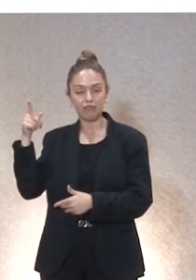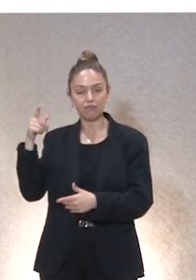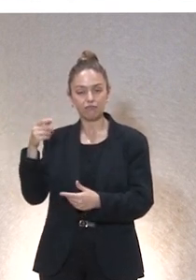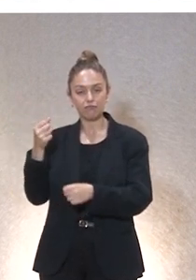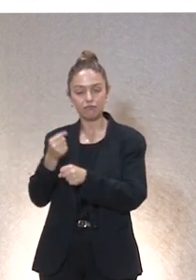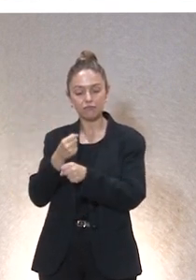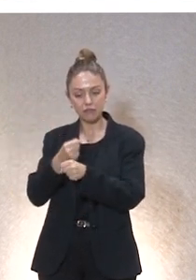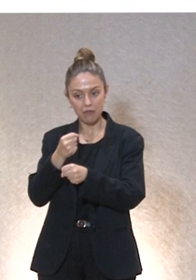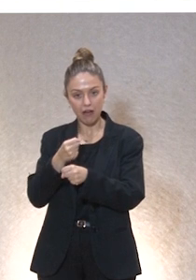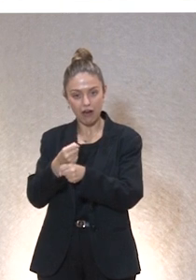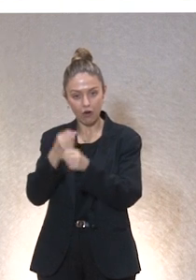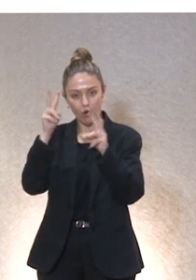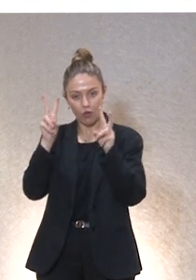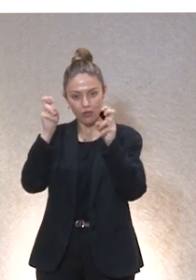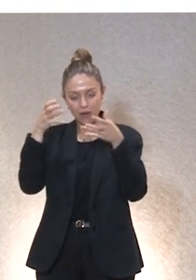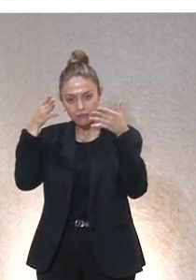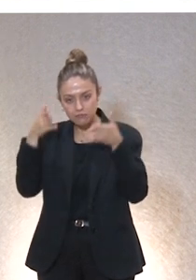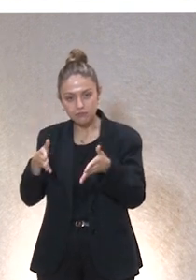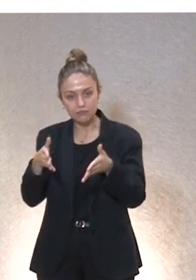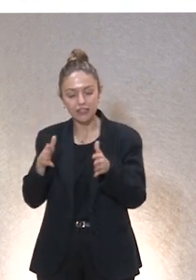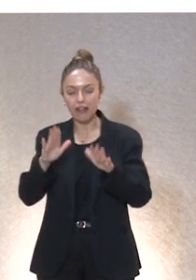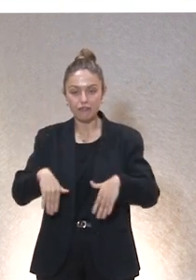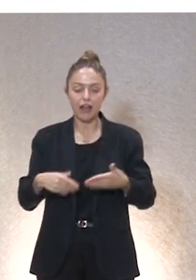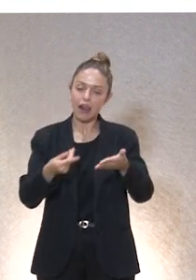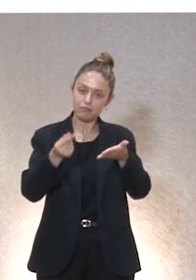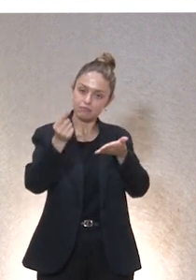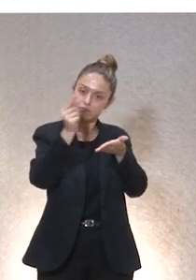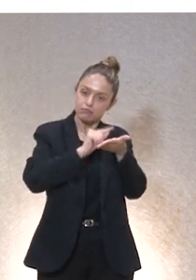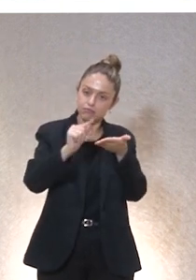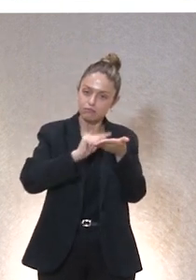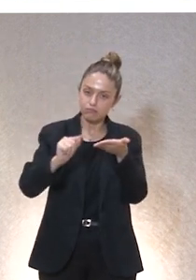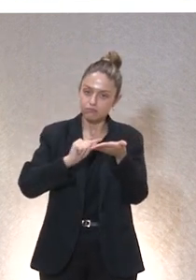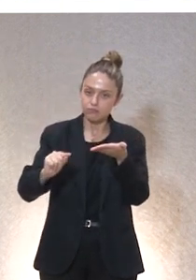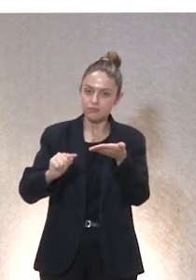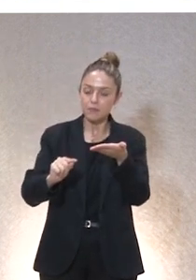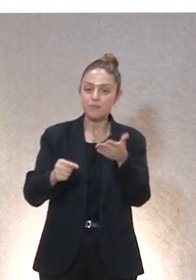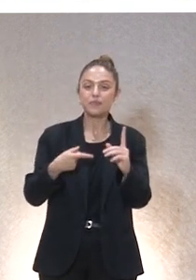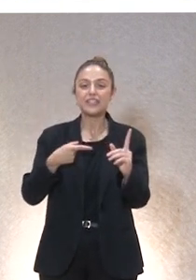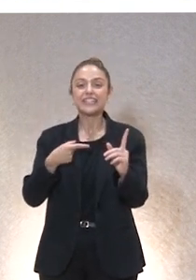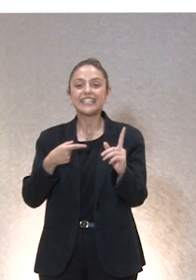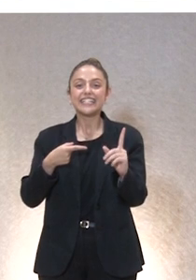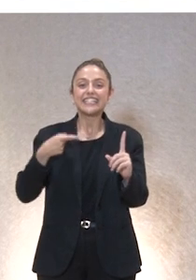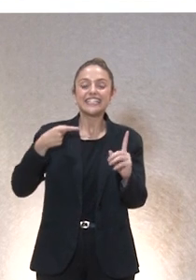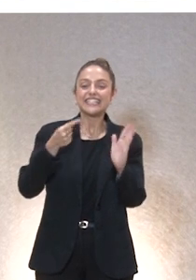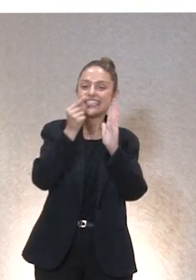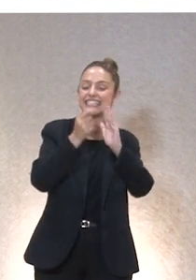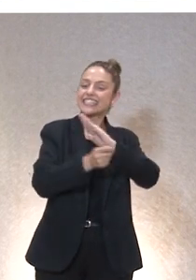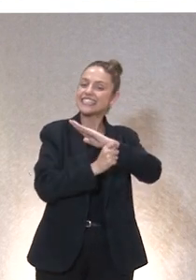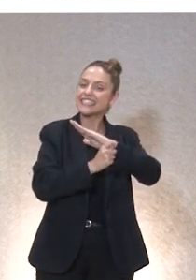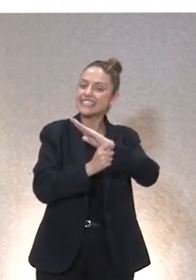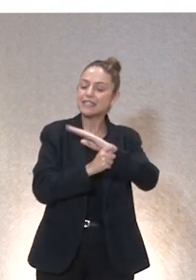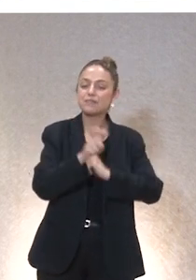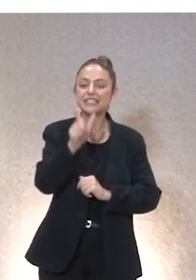y al final tomó la decisión de salirse y escribió este libro que se llama Clips contra la humanidad. Es en qué medida